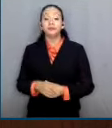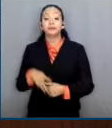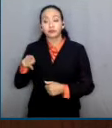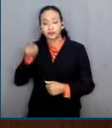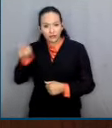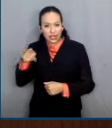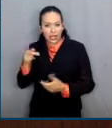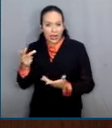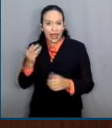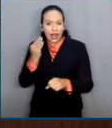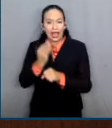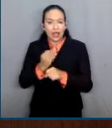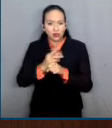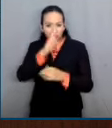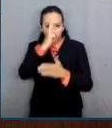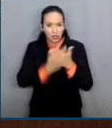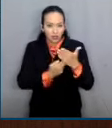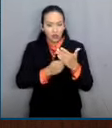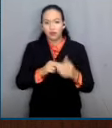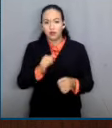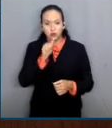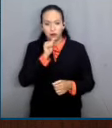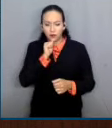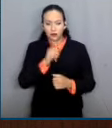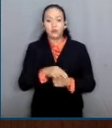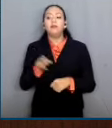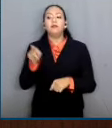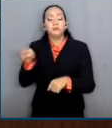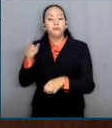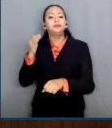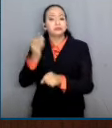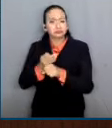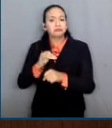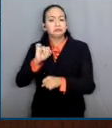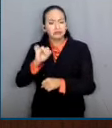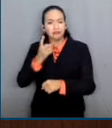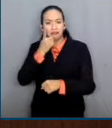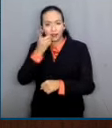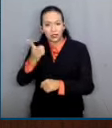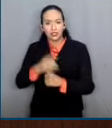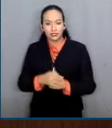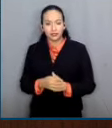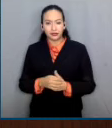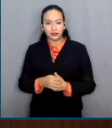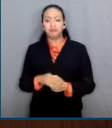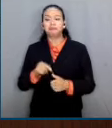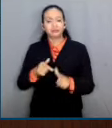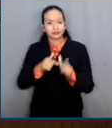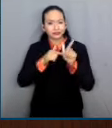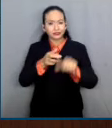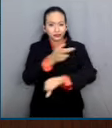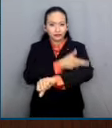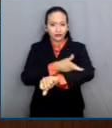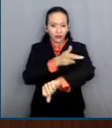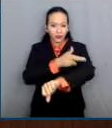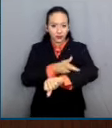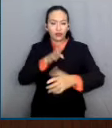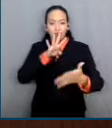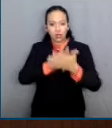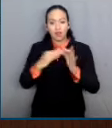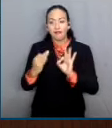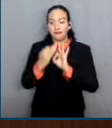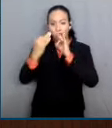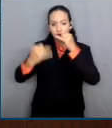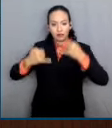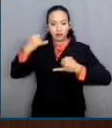suspensión porque está dispuesto a continuar el procedimiento penal ante el juez competente,